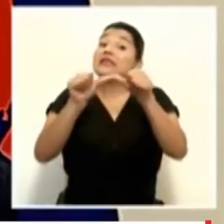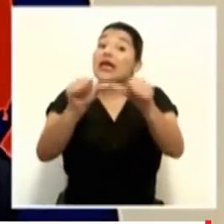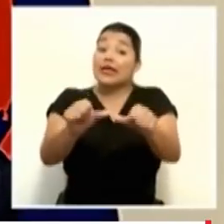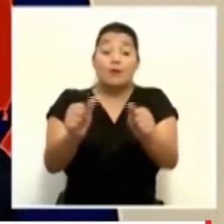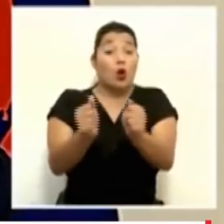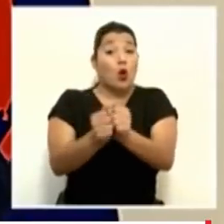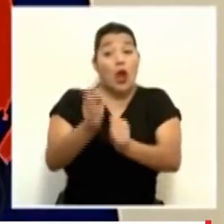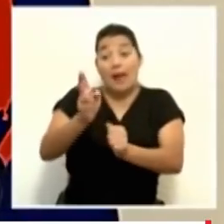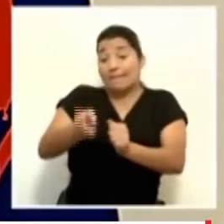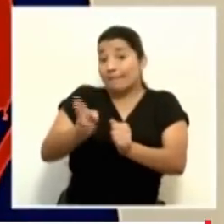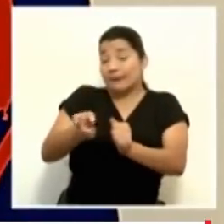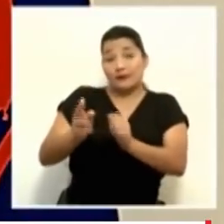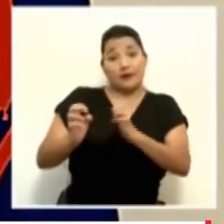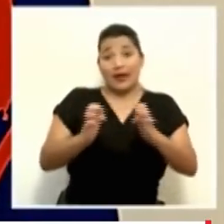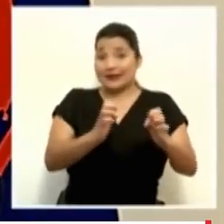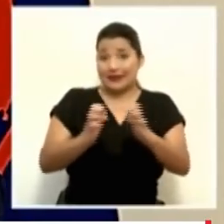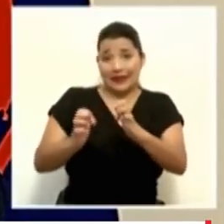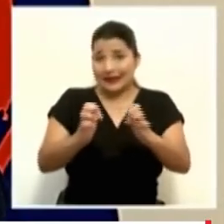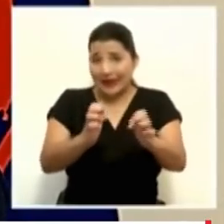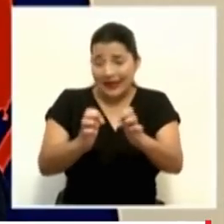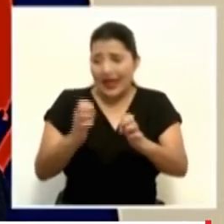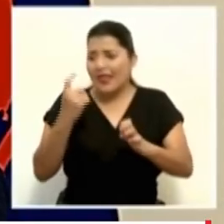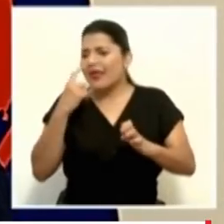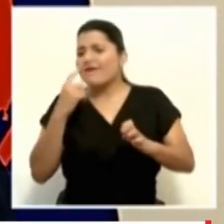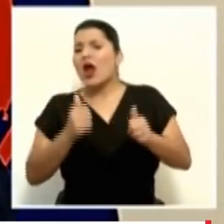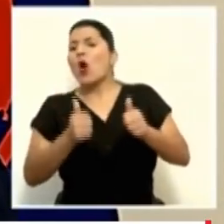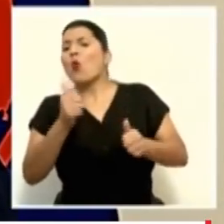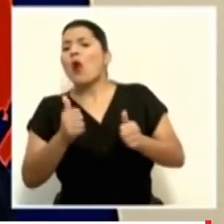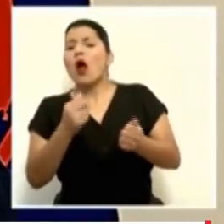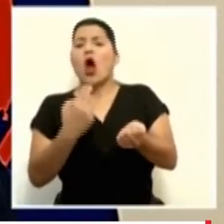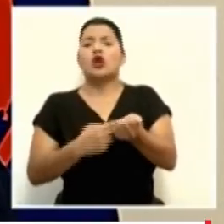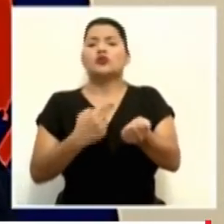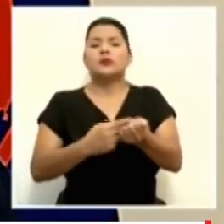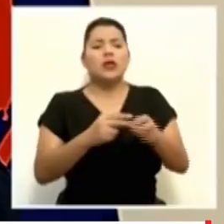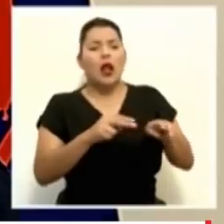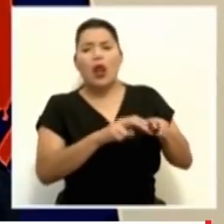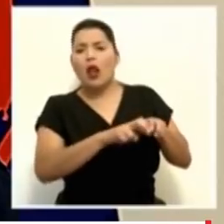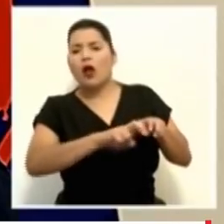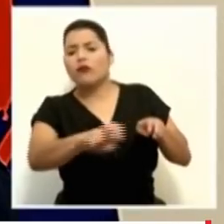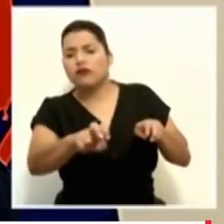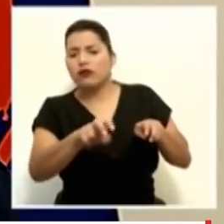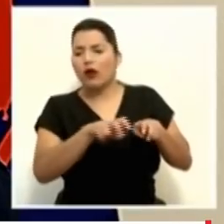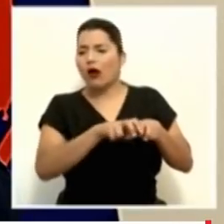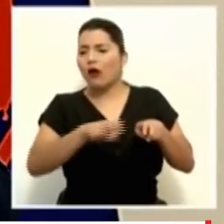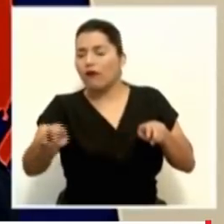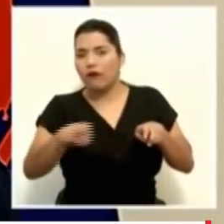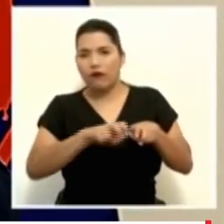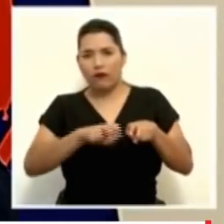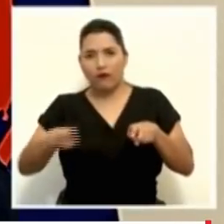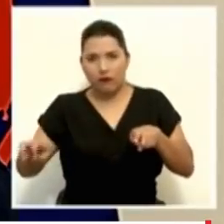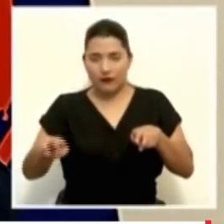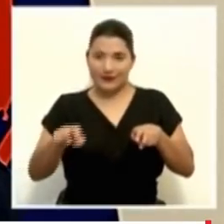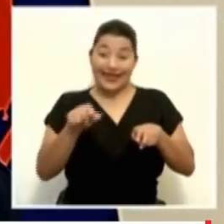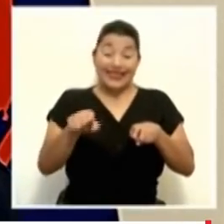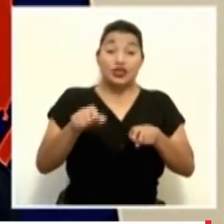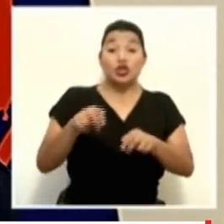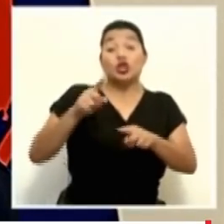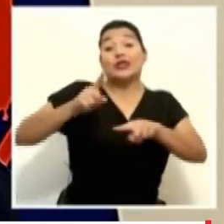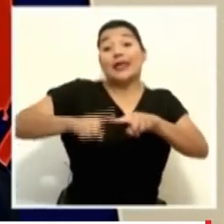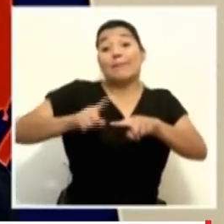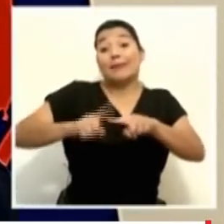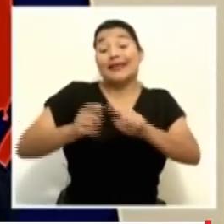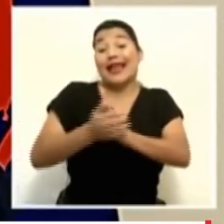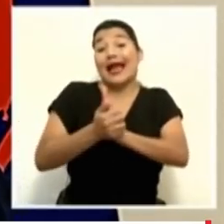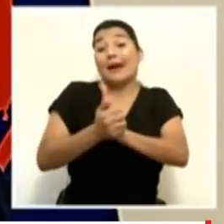reasignar pacientes. Y ya esto se basa en un tema de capacidad hospitalaria